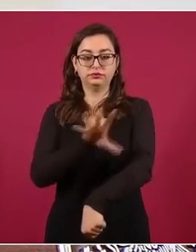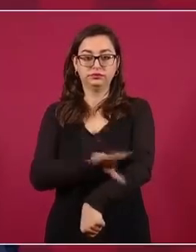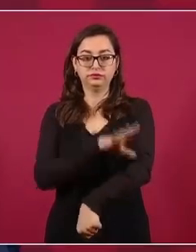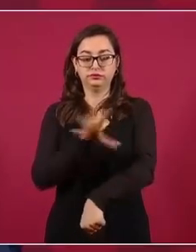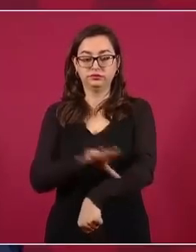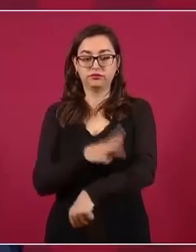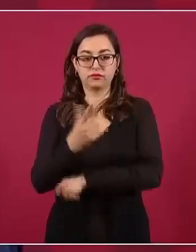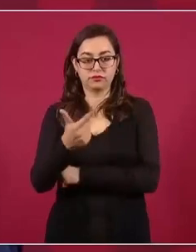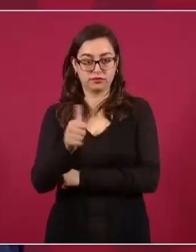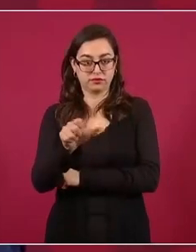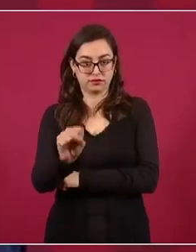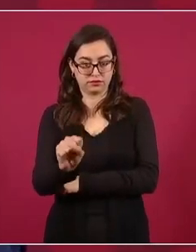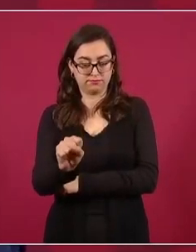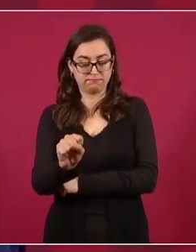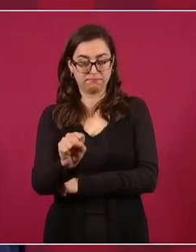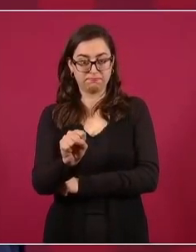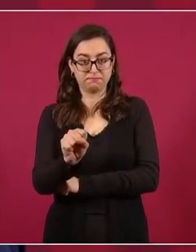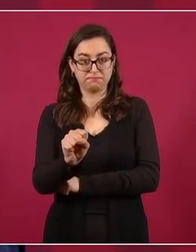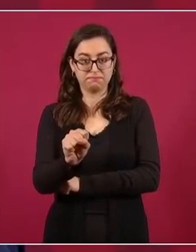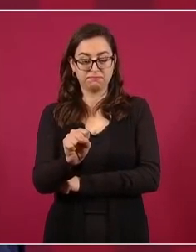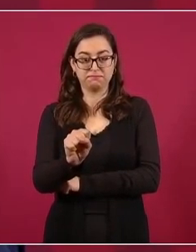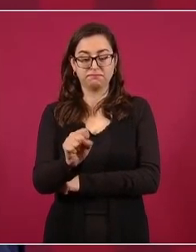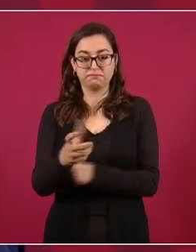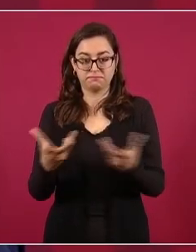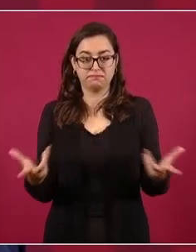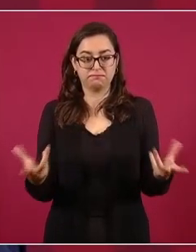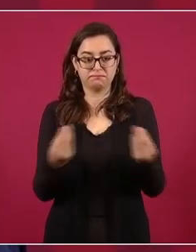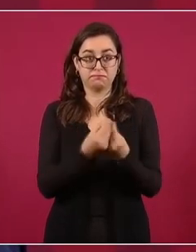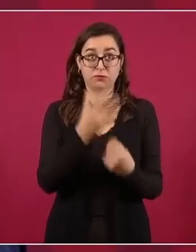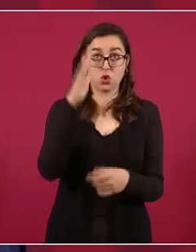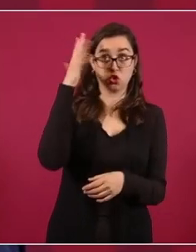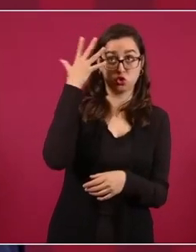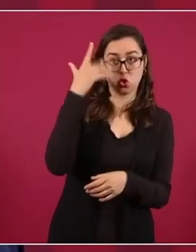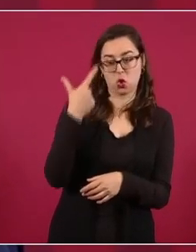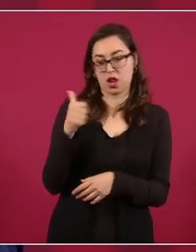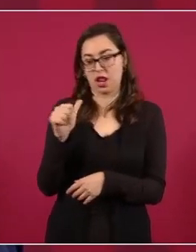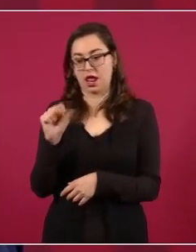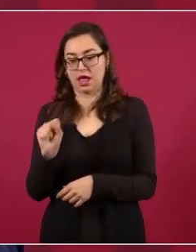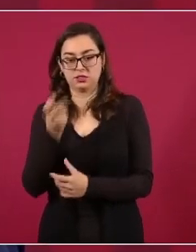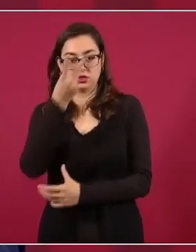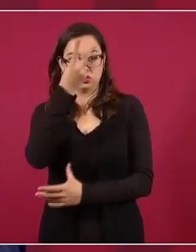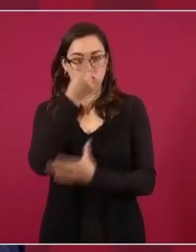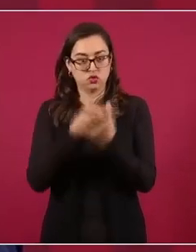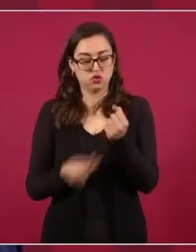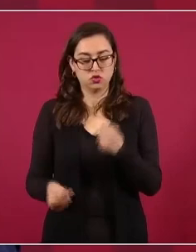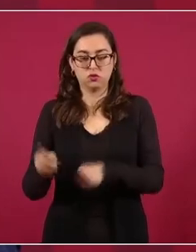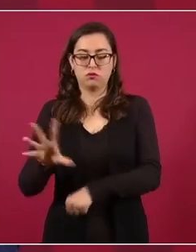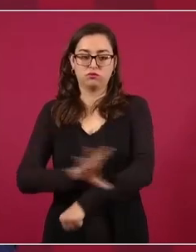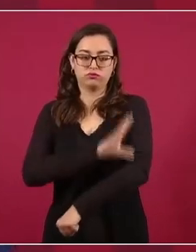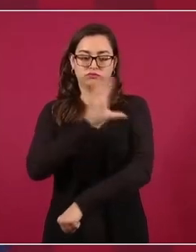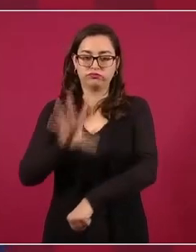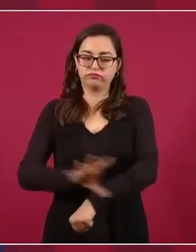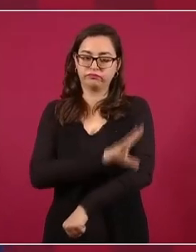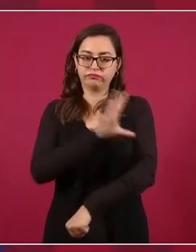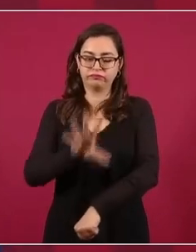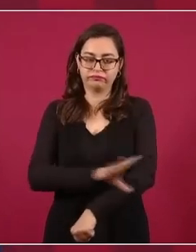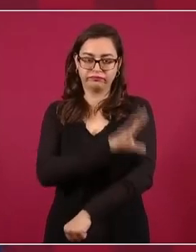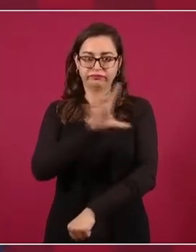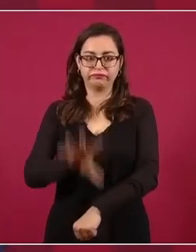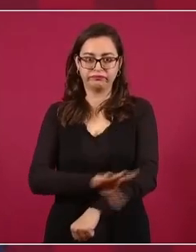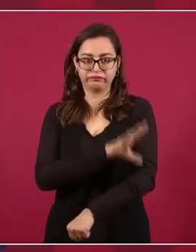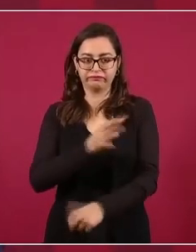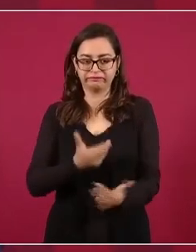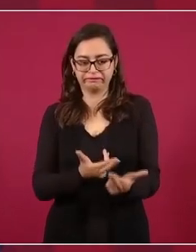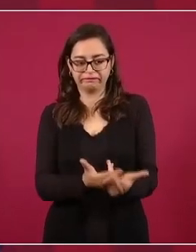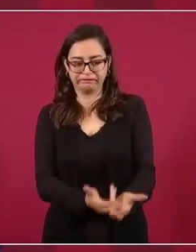con gas para respaldar